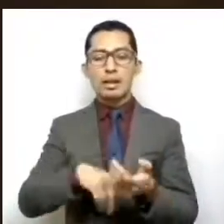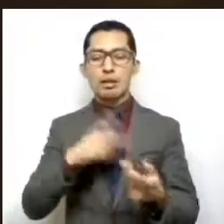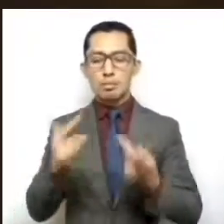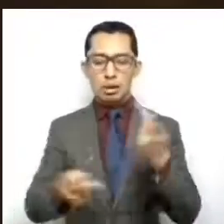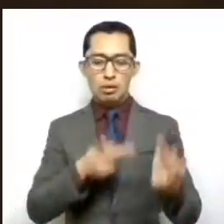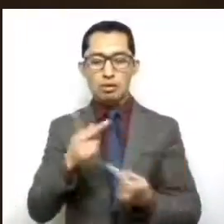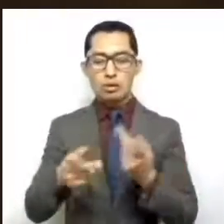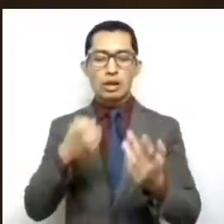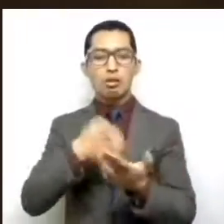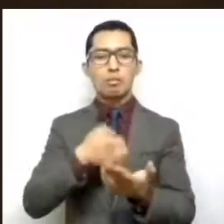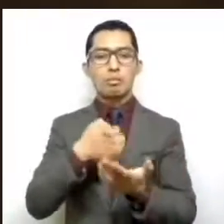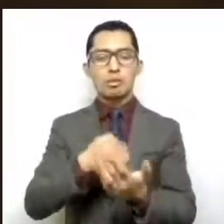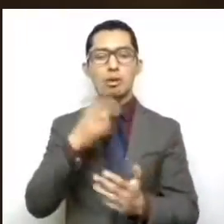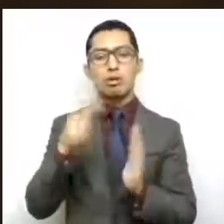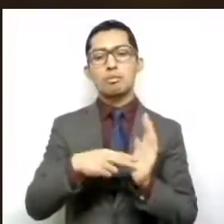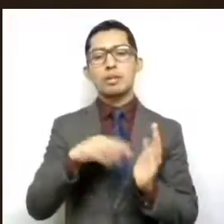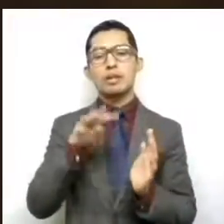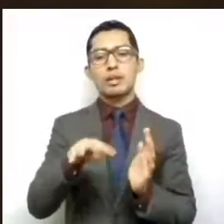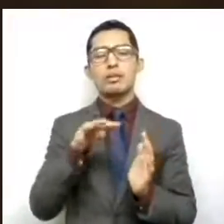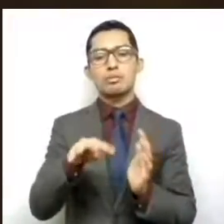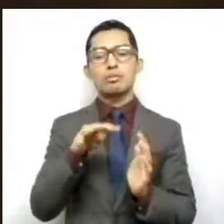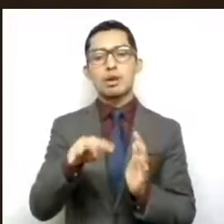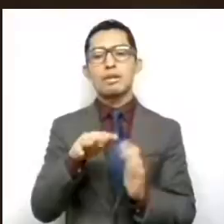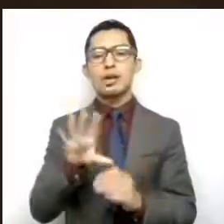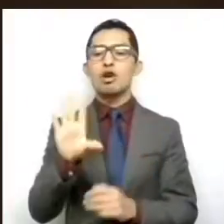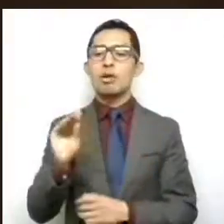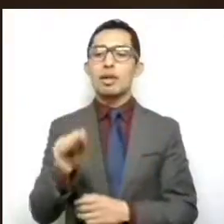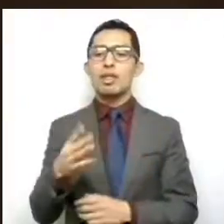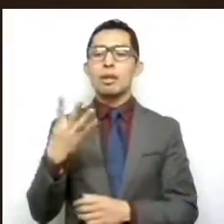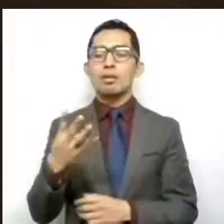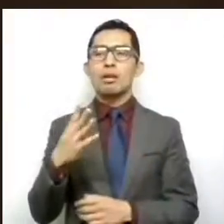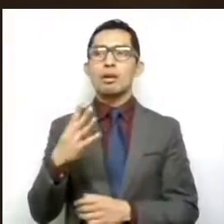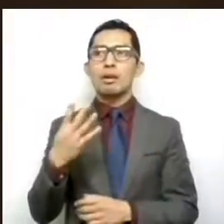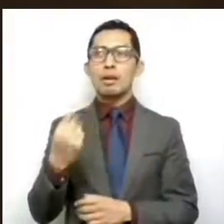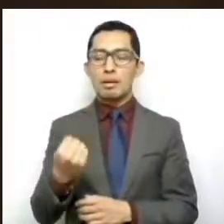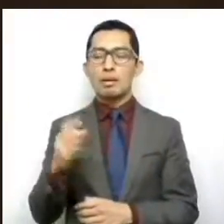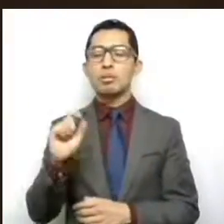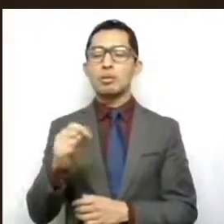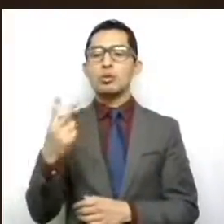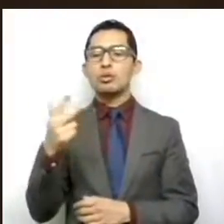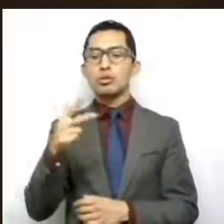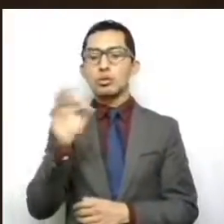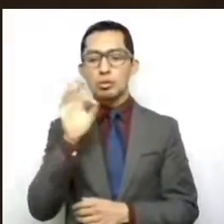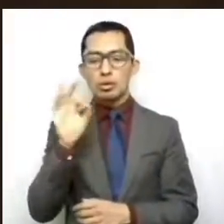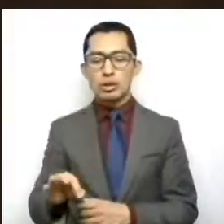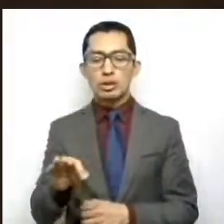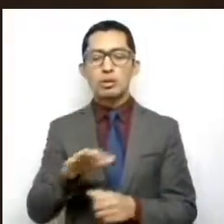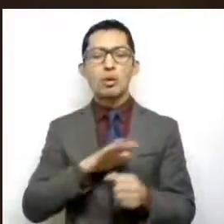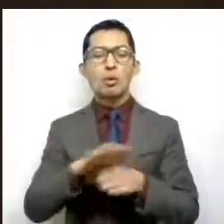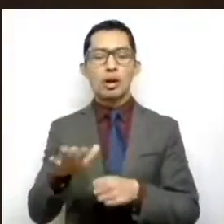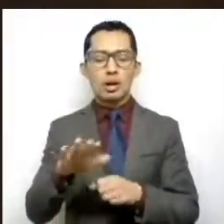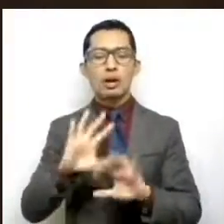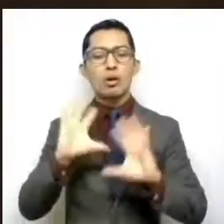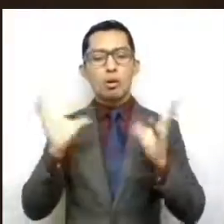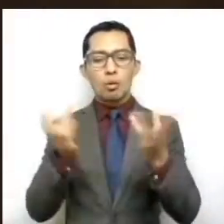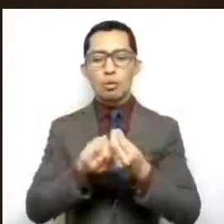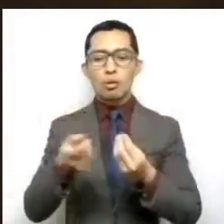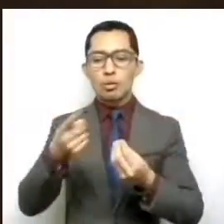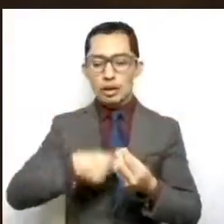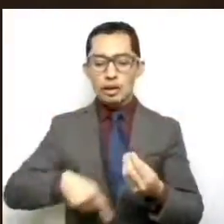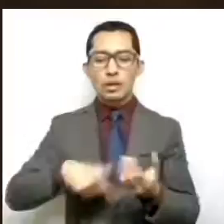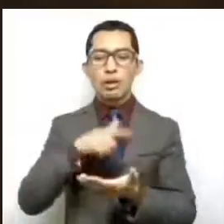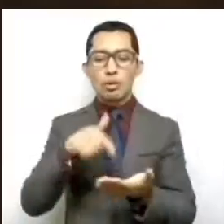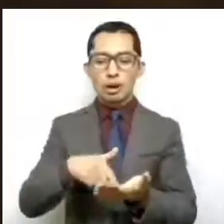económicos 2019, el 99.8 por ciento pertenecen al conjunto de establecimientos